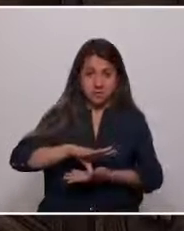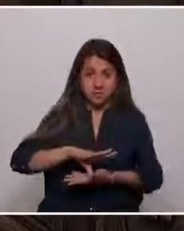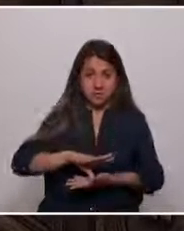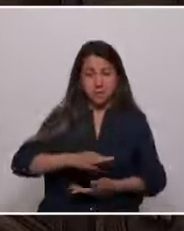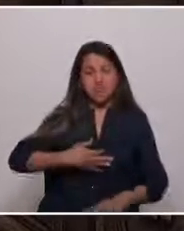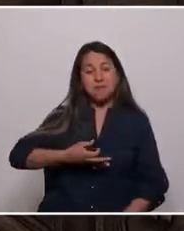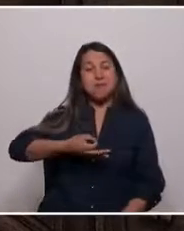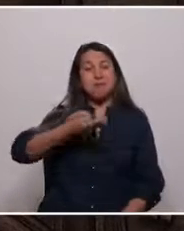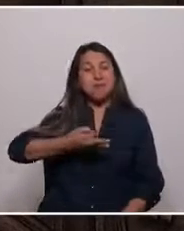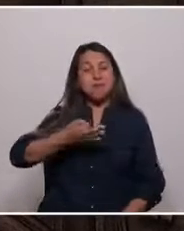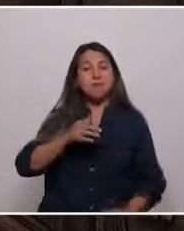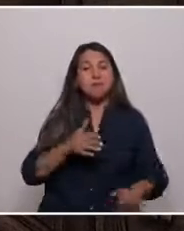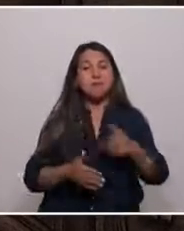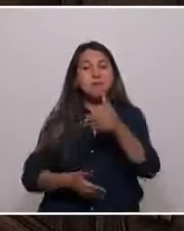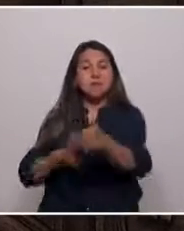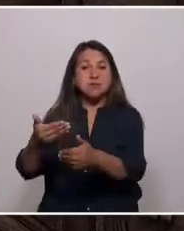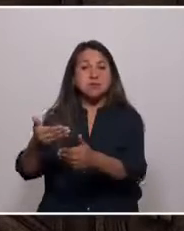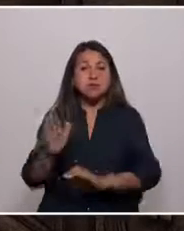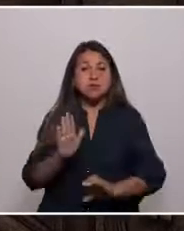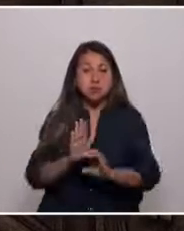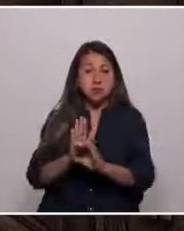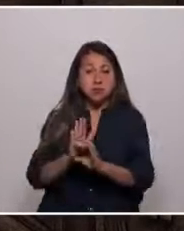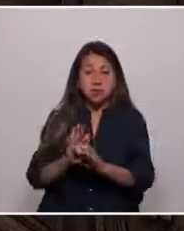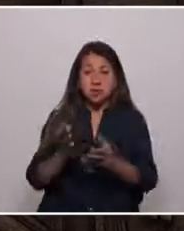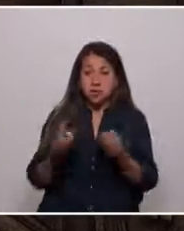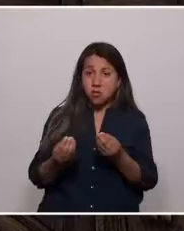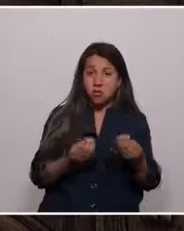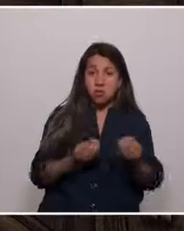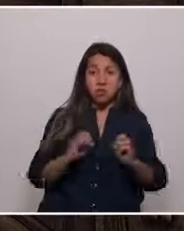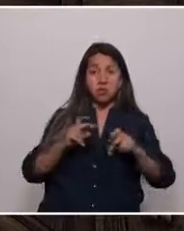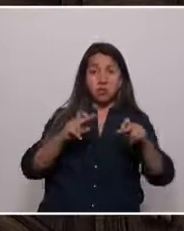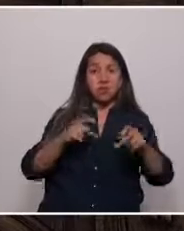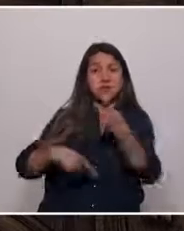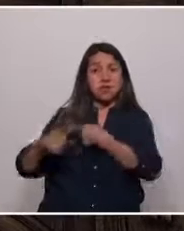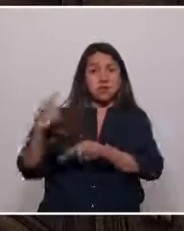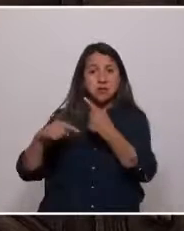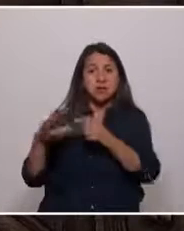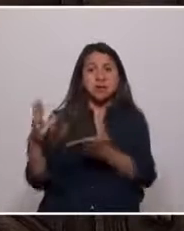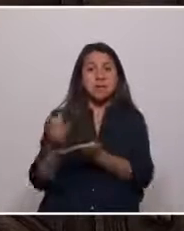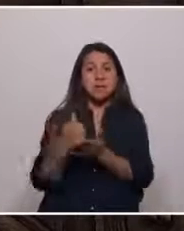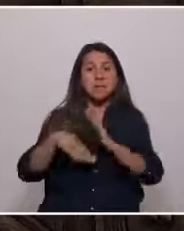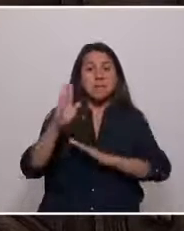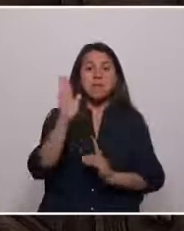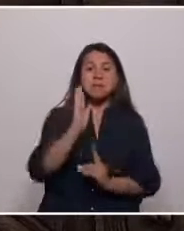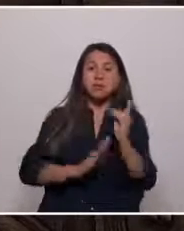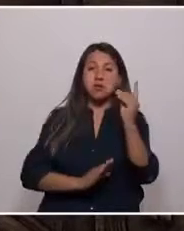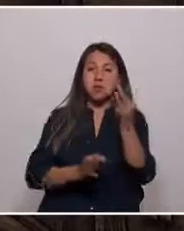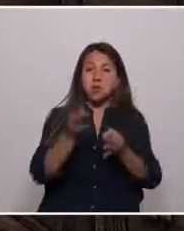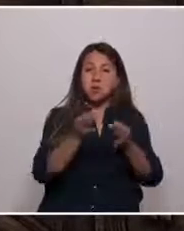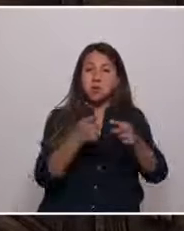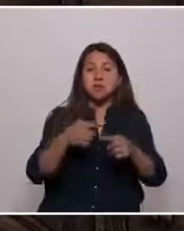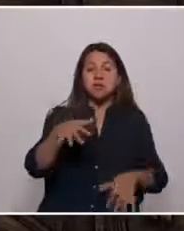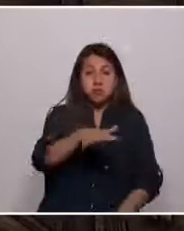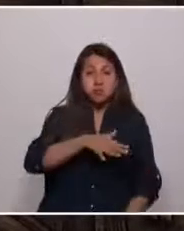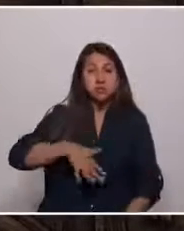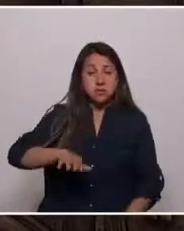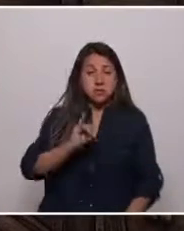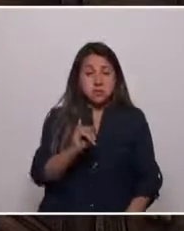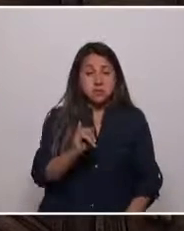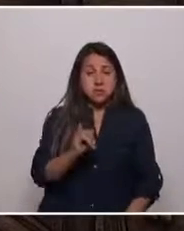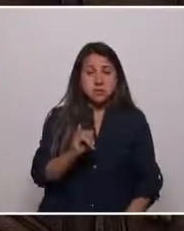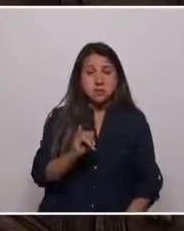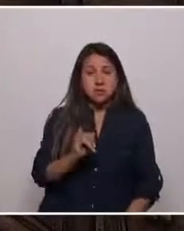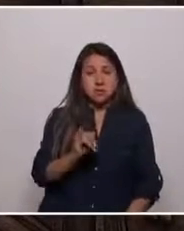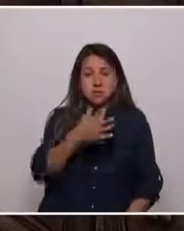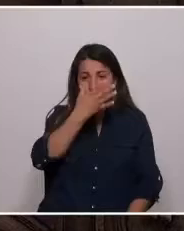Efectivamente, este proceso constituyente es una oportunidad histórica para alcanzar mayores niveles de desarrollo y justicia social. Pero no hay